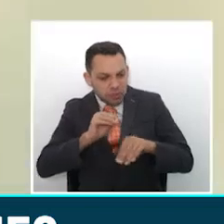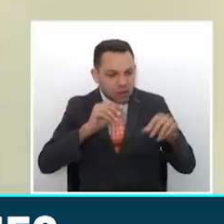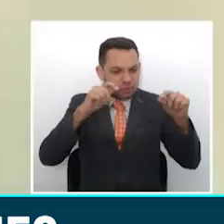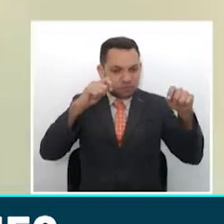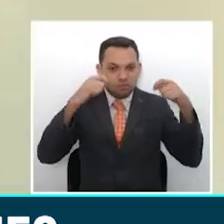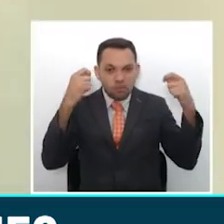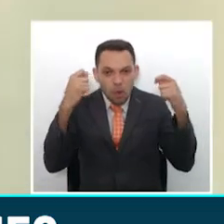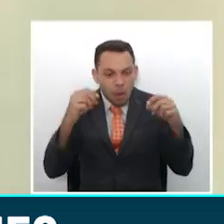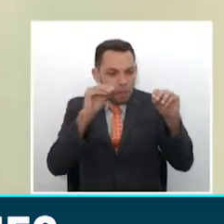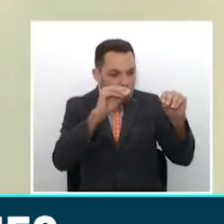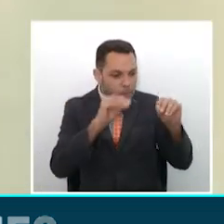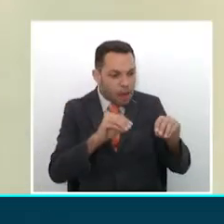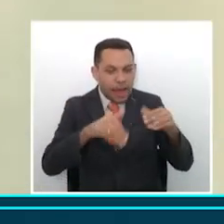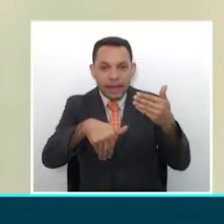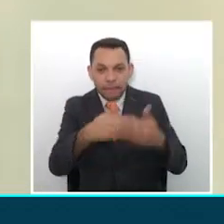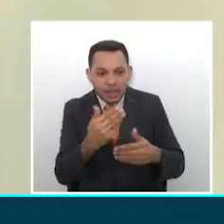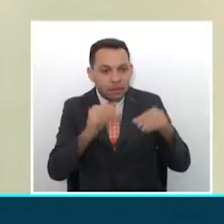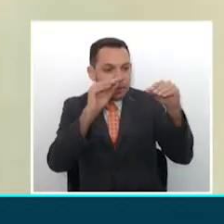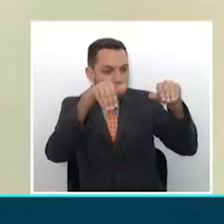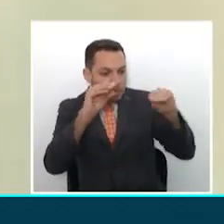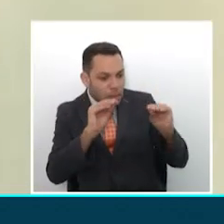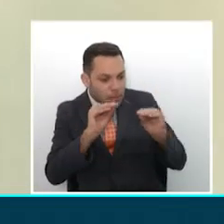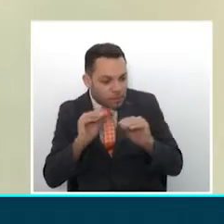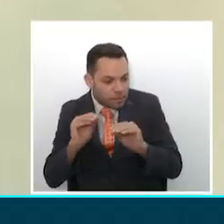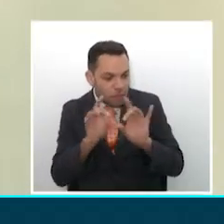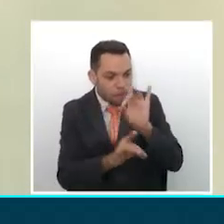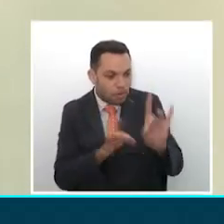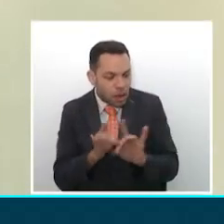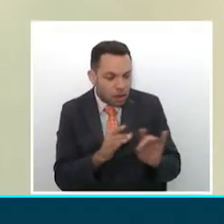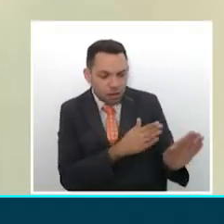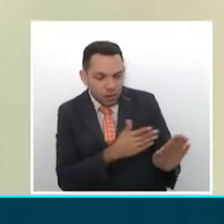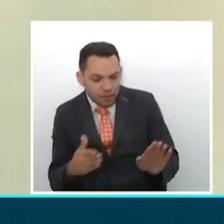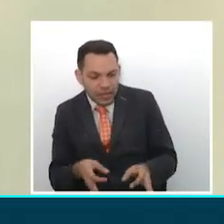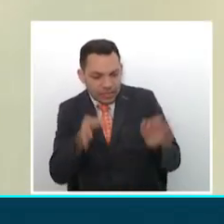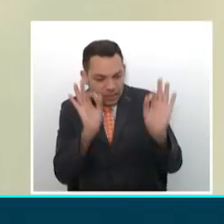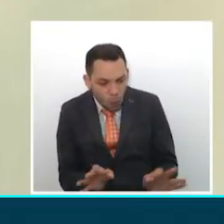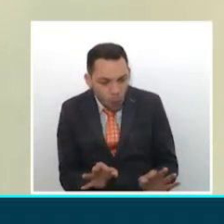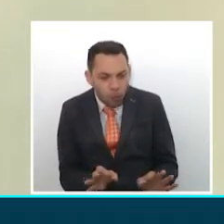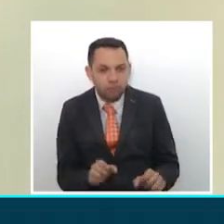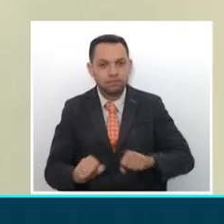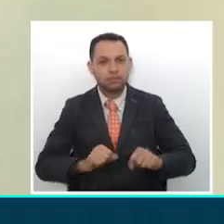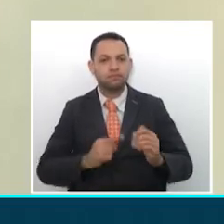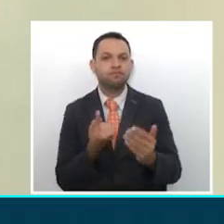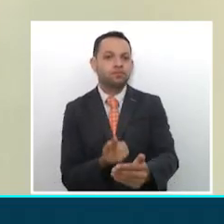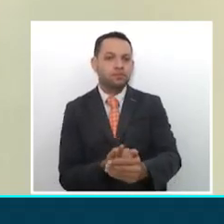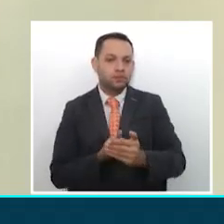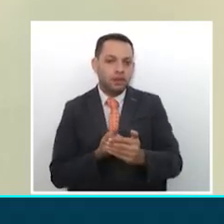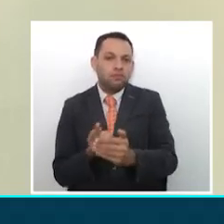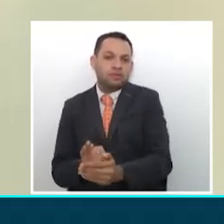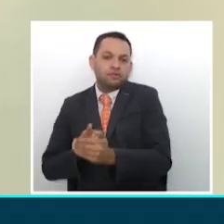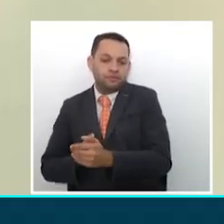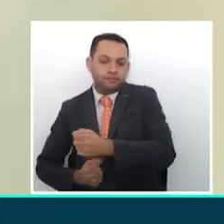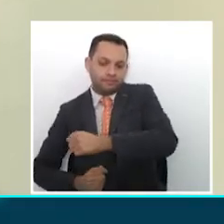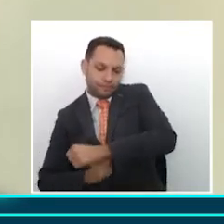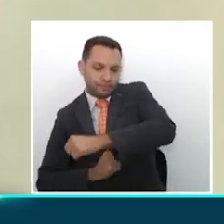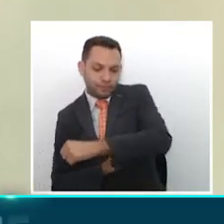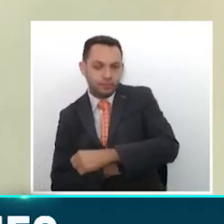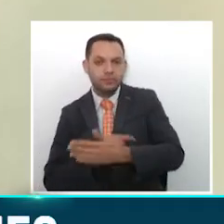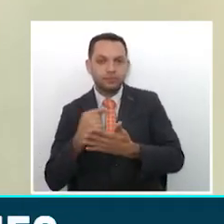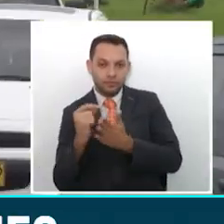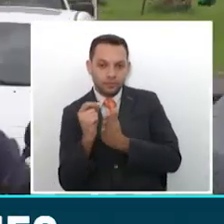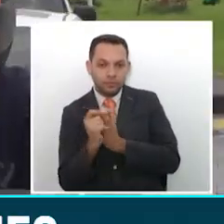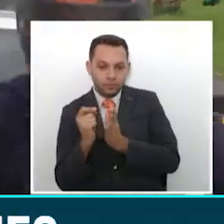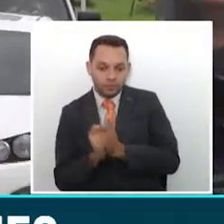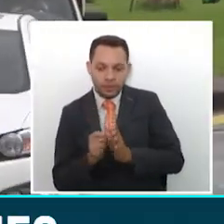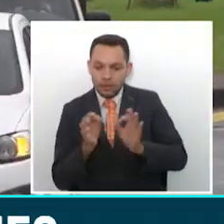campañas desde que inició la pandemia, precisamente a fin de garantizar esta seguridad y verificar que se estén cumpliendo los protocolos